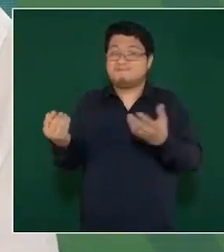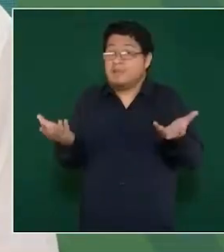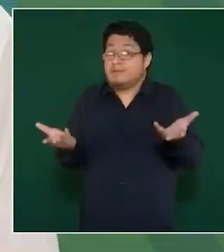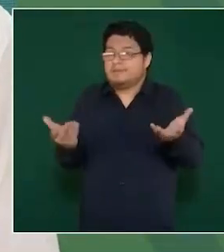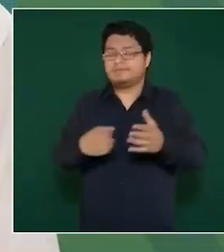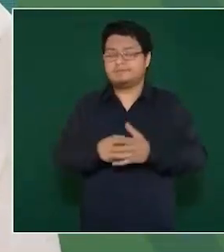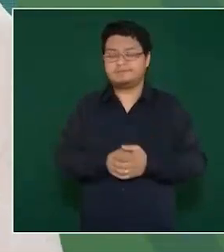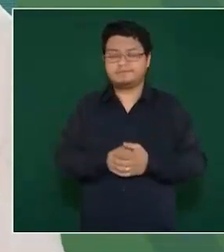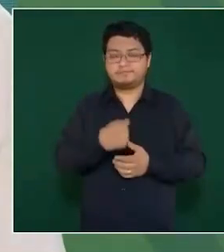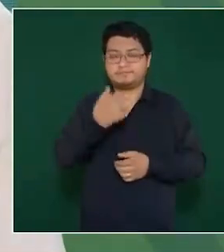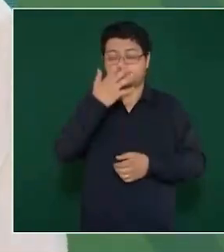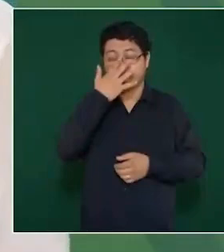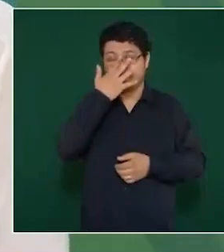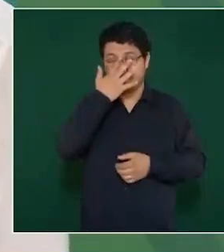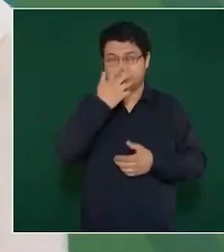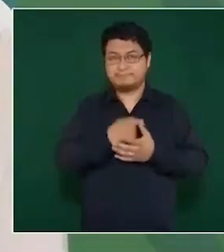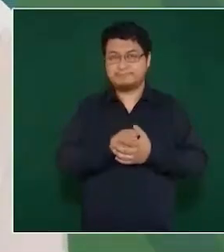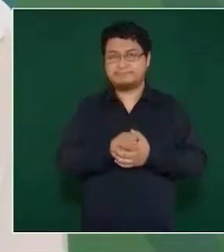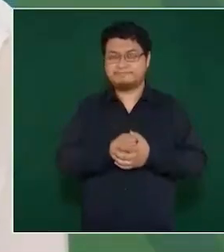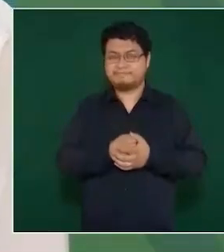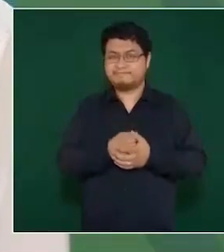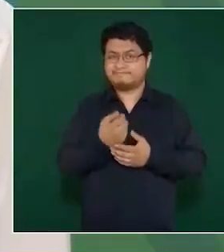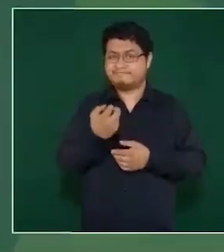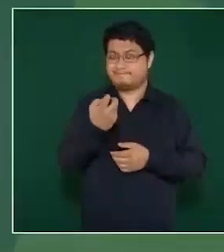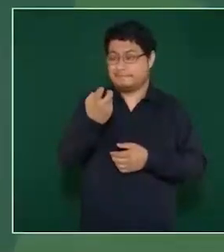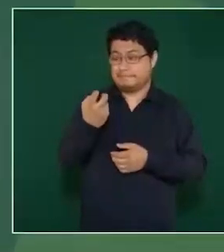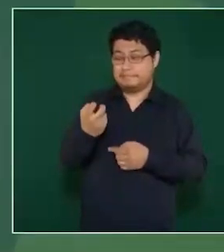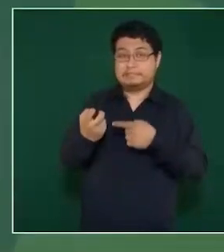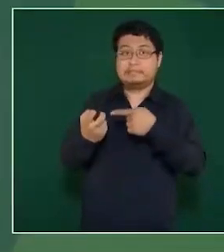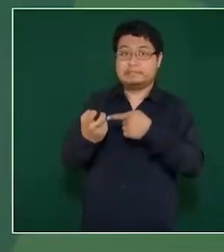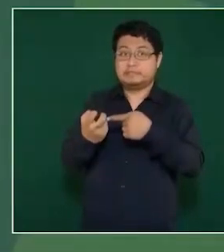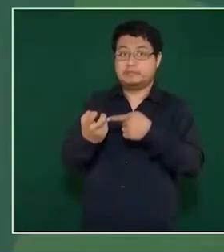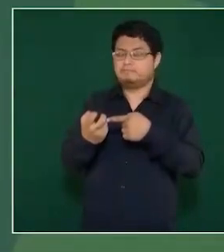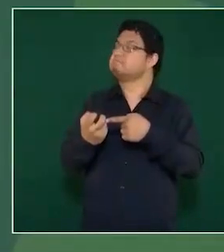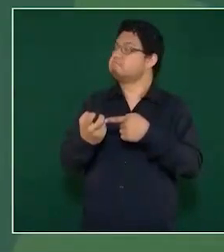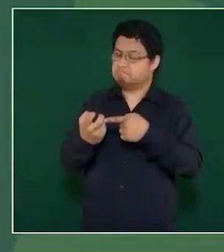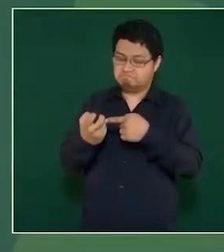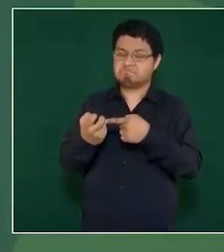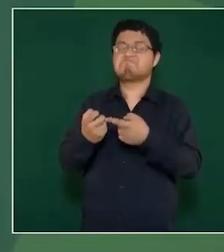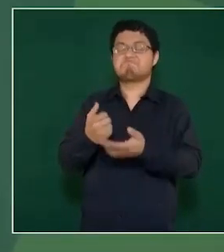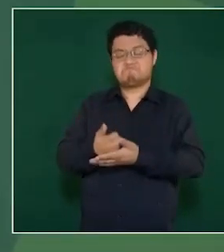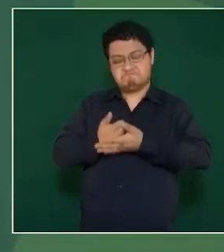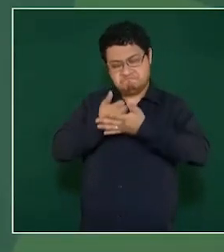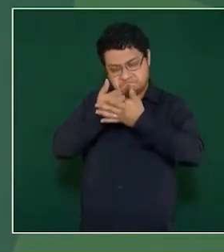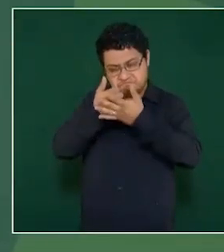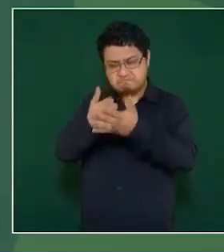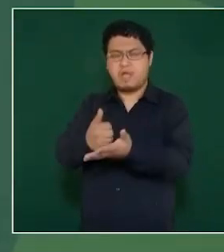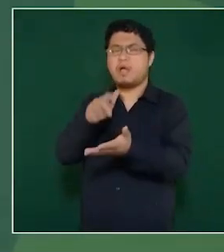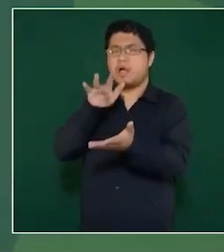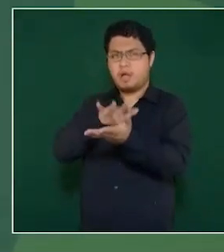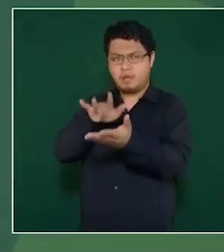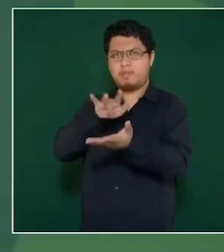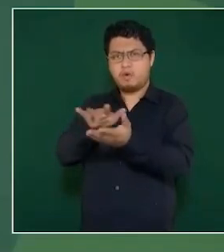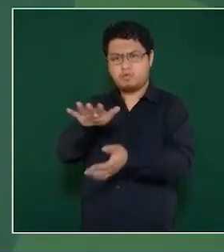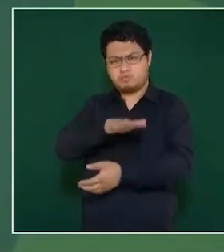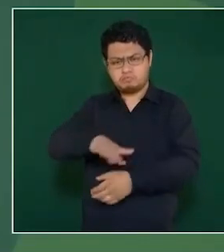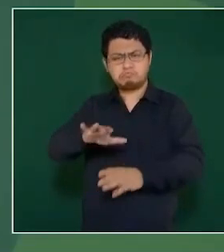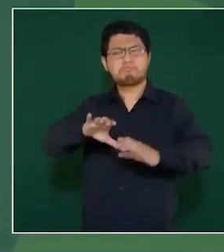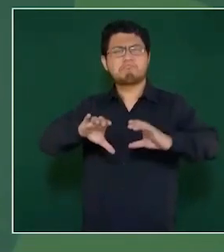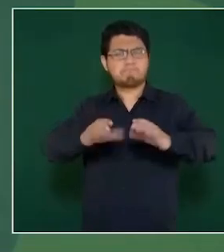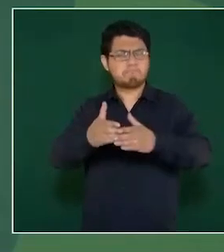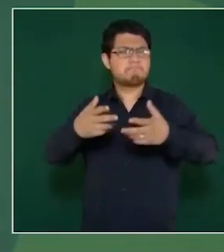y eso pues es apoyo para la mayoría de la gente y el